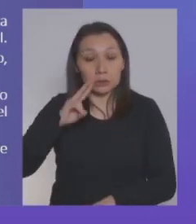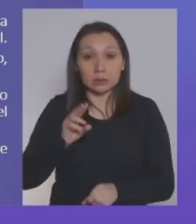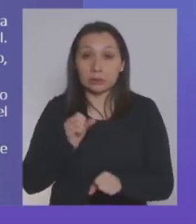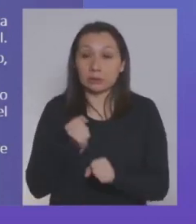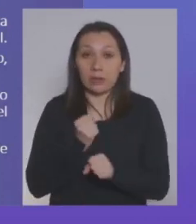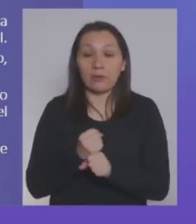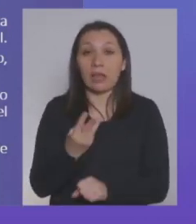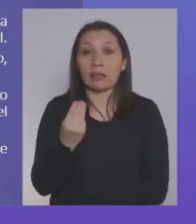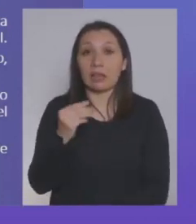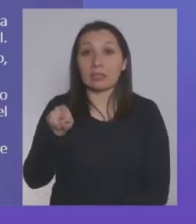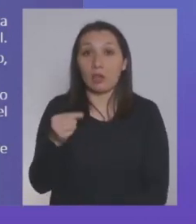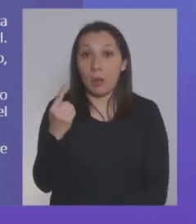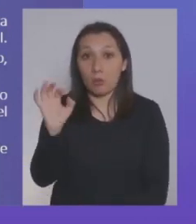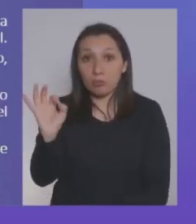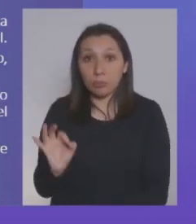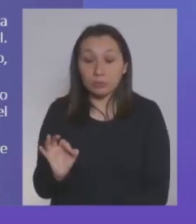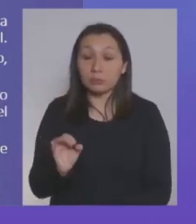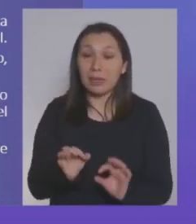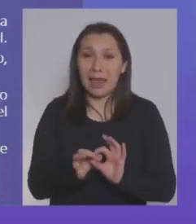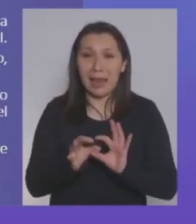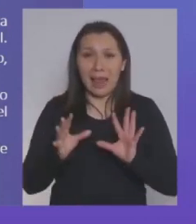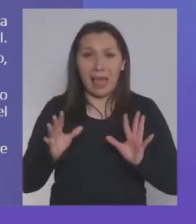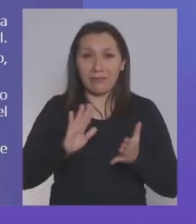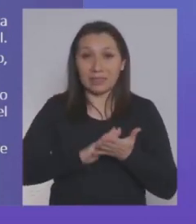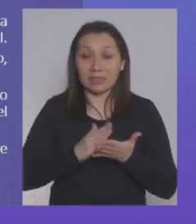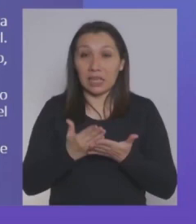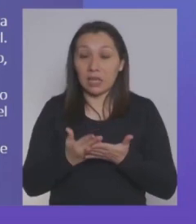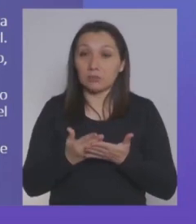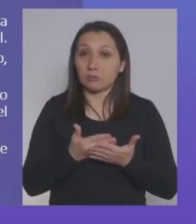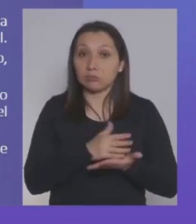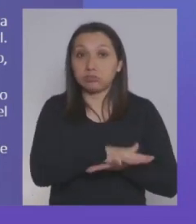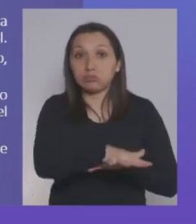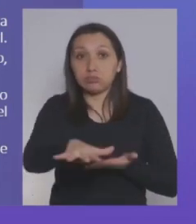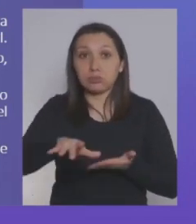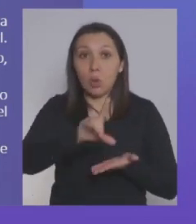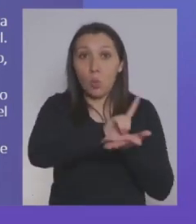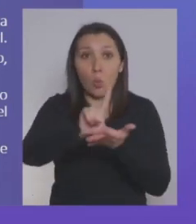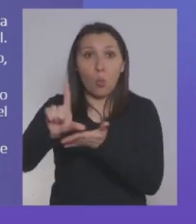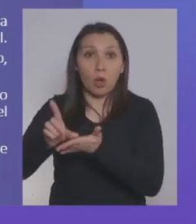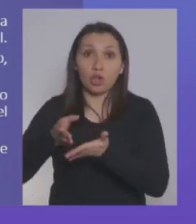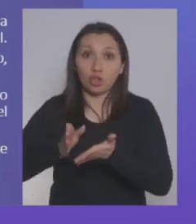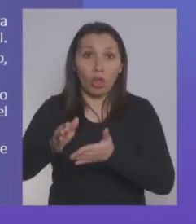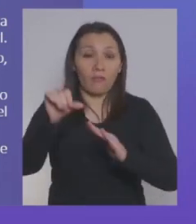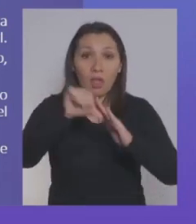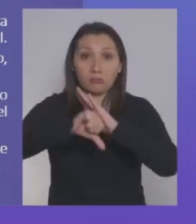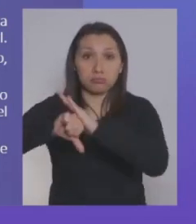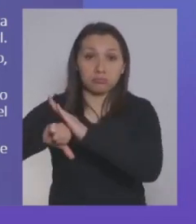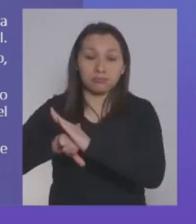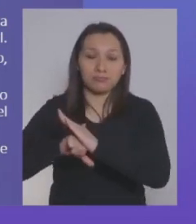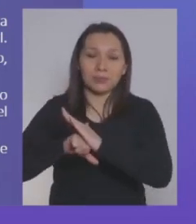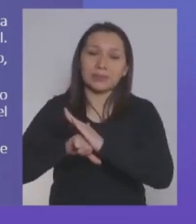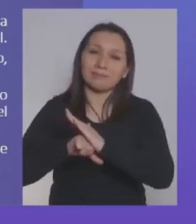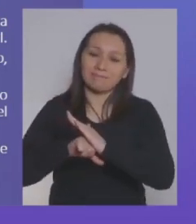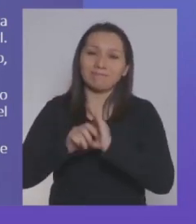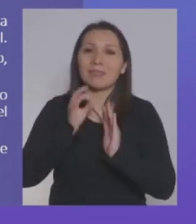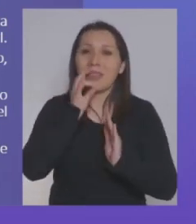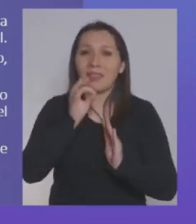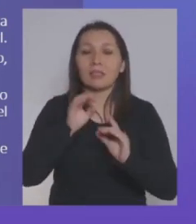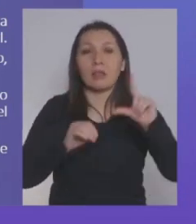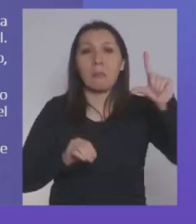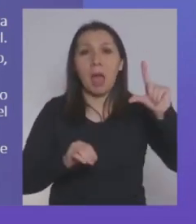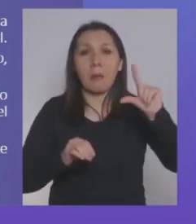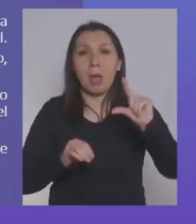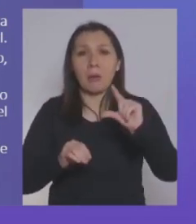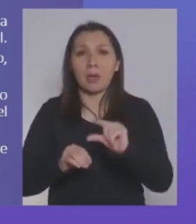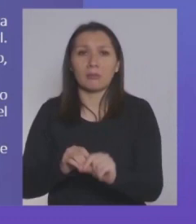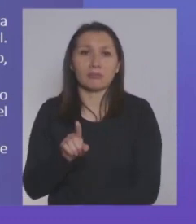,1%, pero además con la grave situación sanitaria que ha llevado a que en muchos lugares sigamos con la cuarentena, establecer una tasa decreciente no